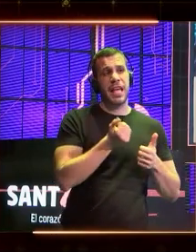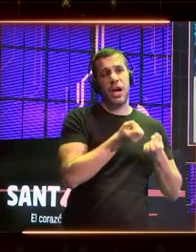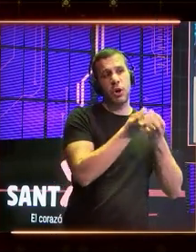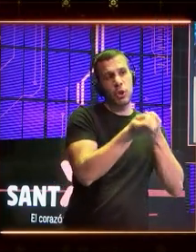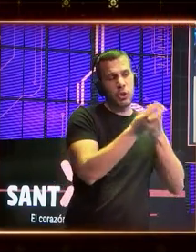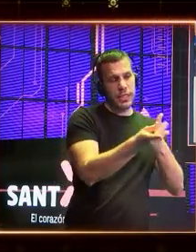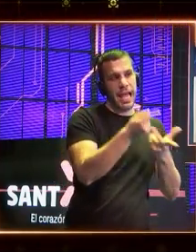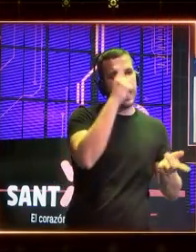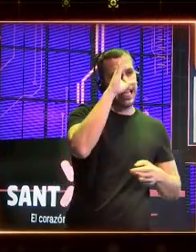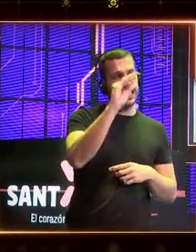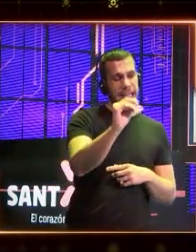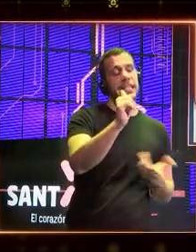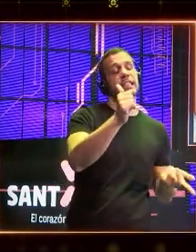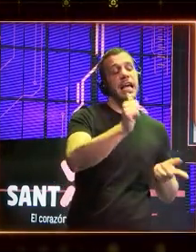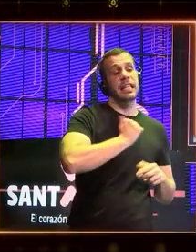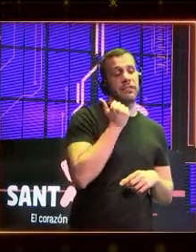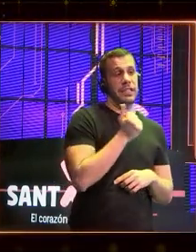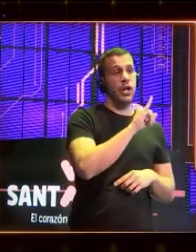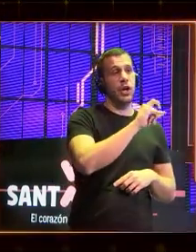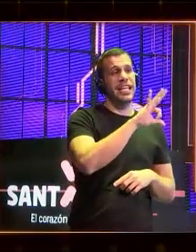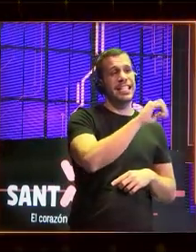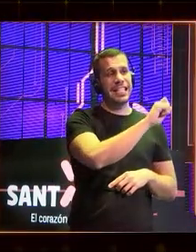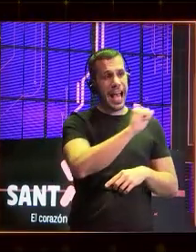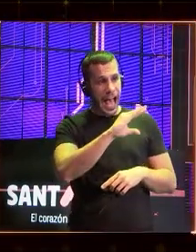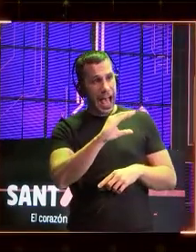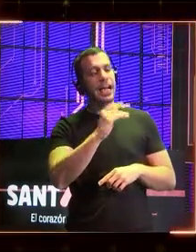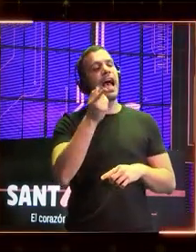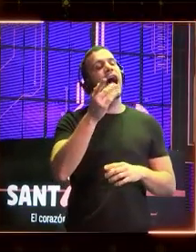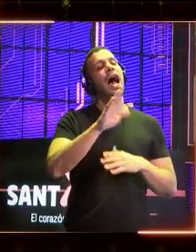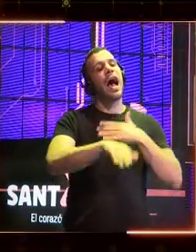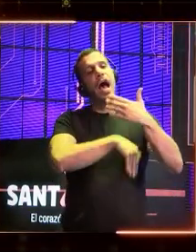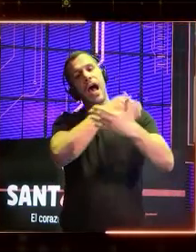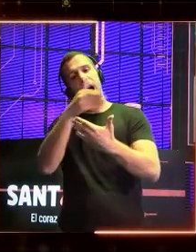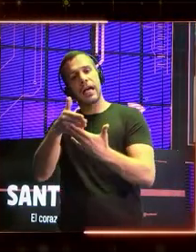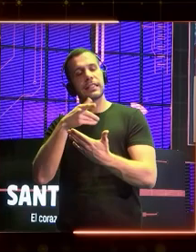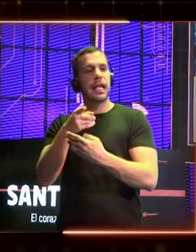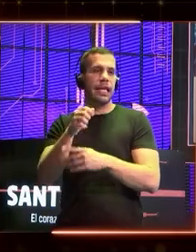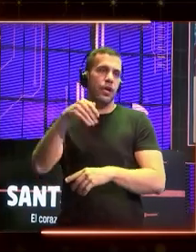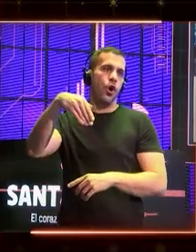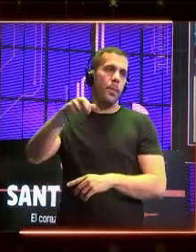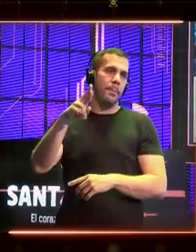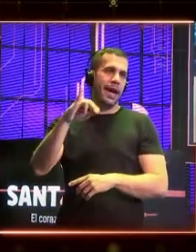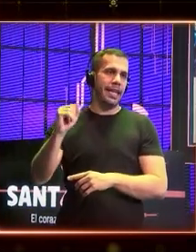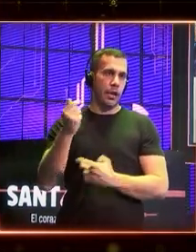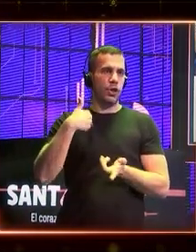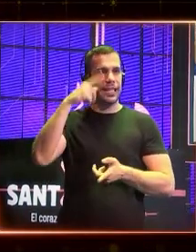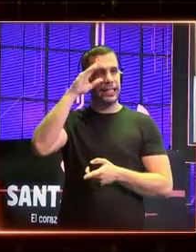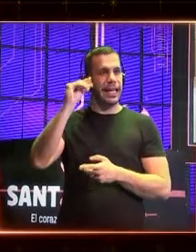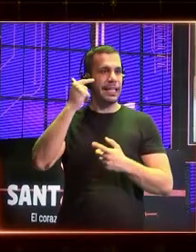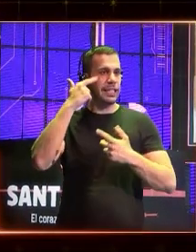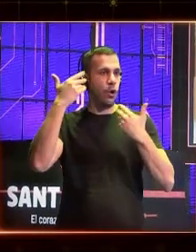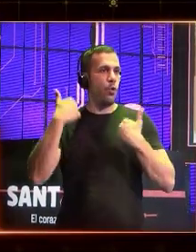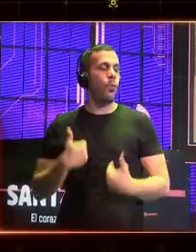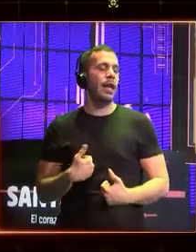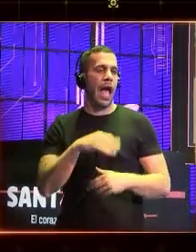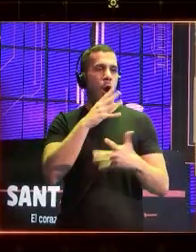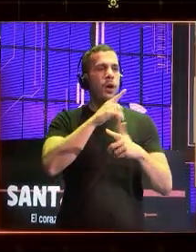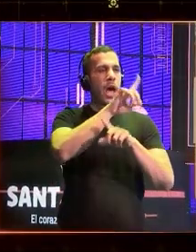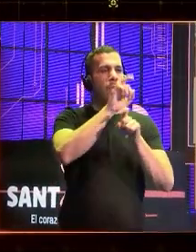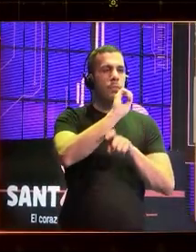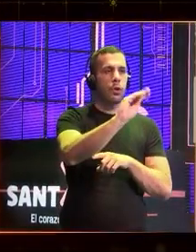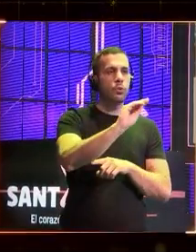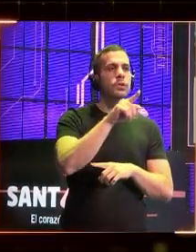la inteligencia artificial con Isaac, hasta hablar de la inteligencia humana con Mariano. Y os voy hacer una pregunta. Después de todo lo que habéis